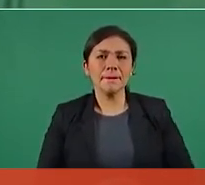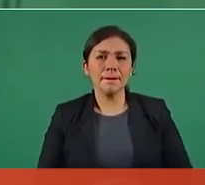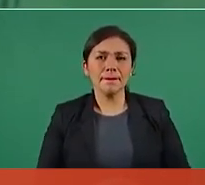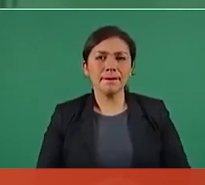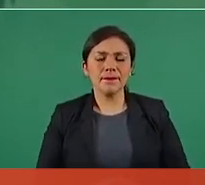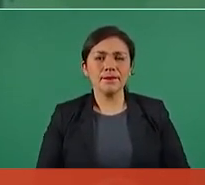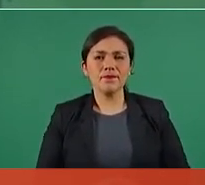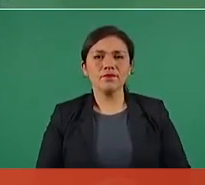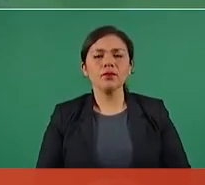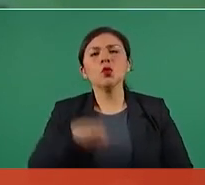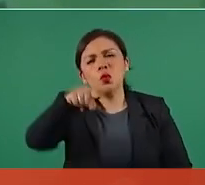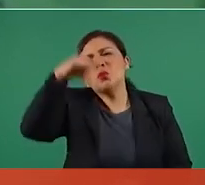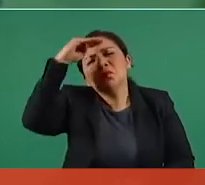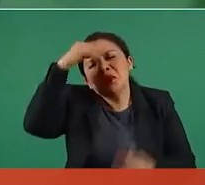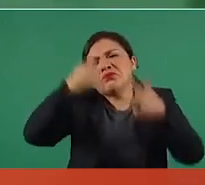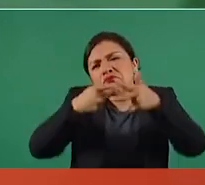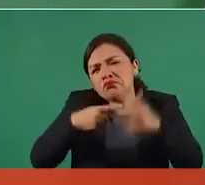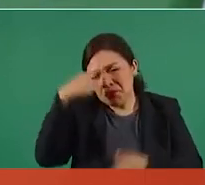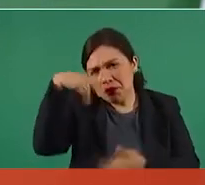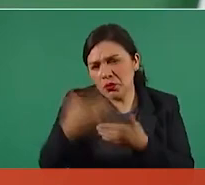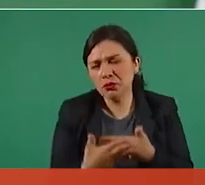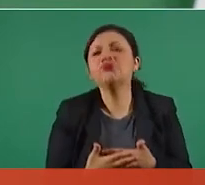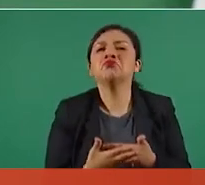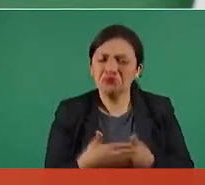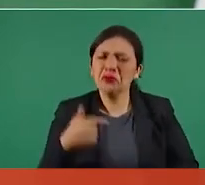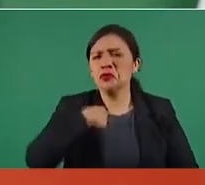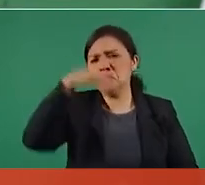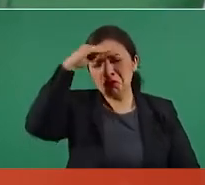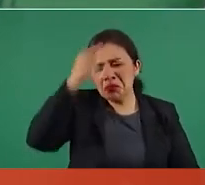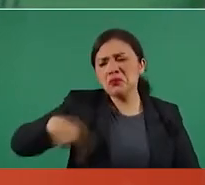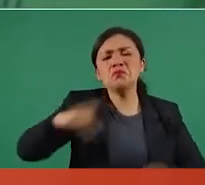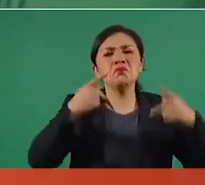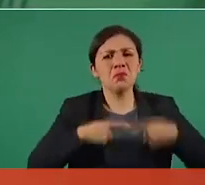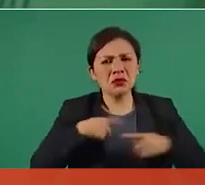¿Y cuál es su pronóstico? De que va a haber participación.